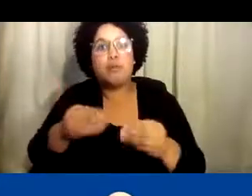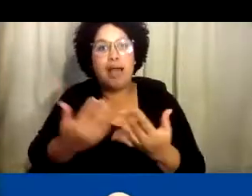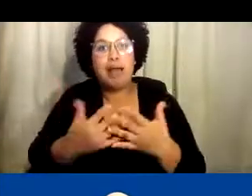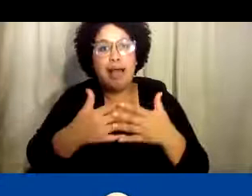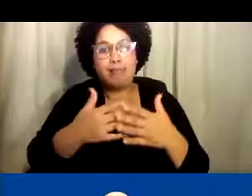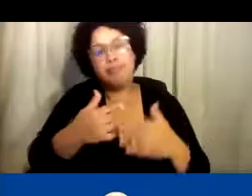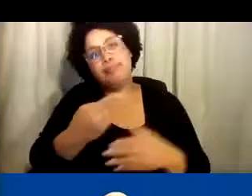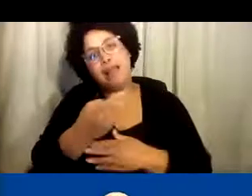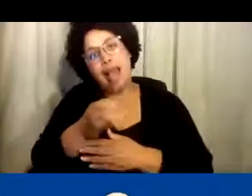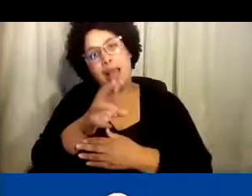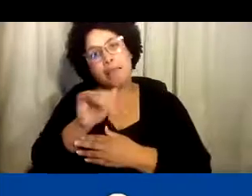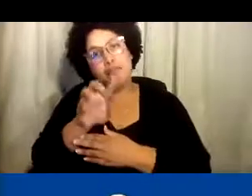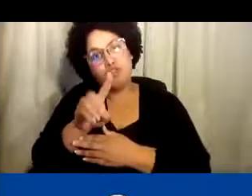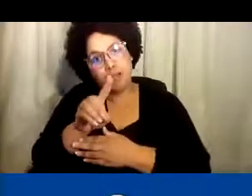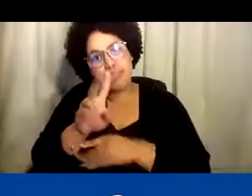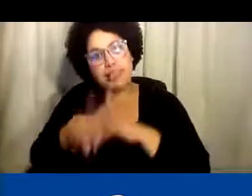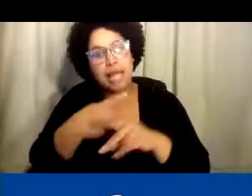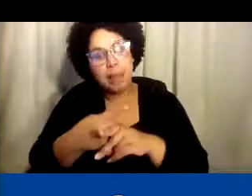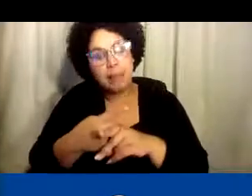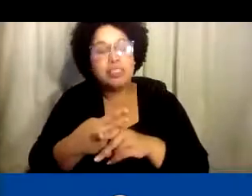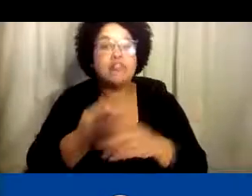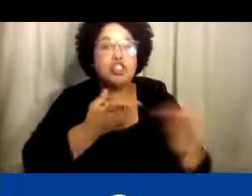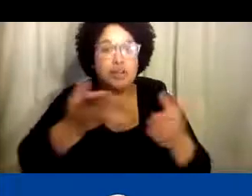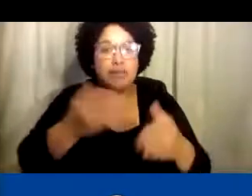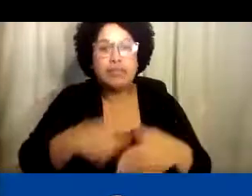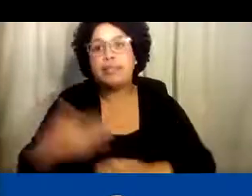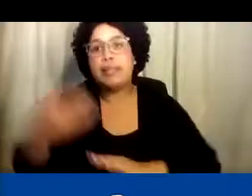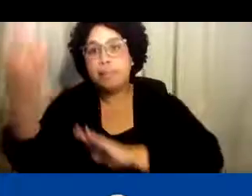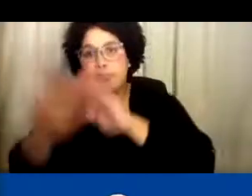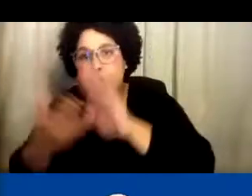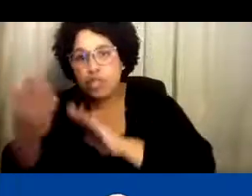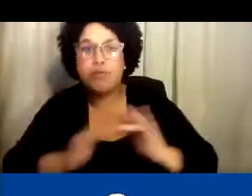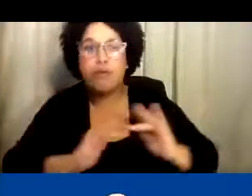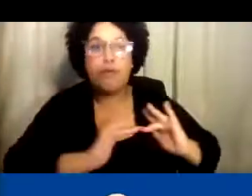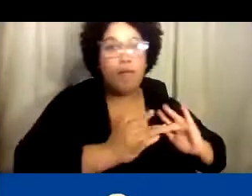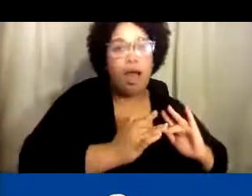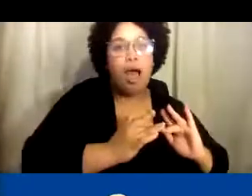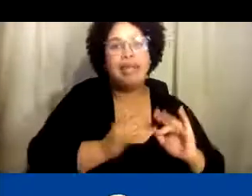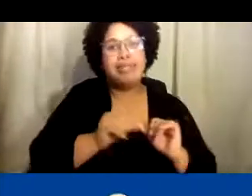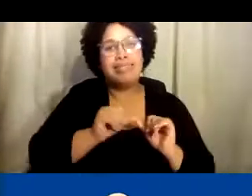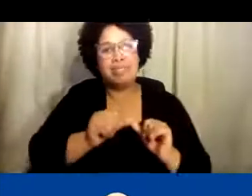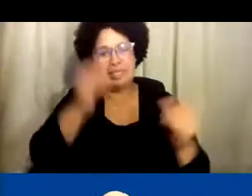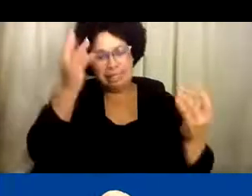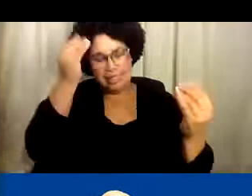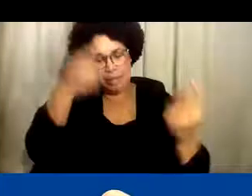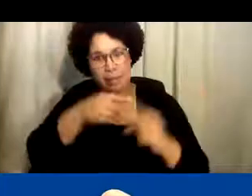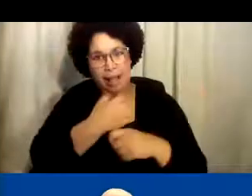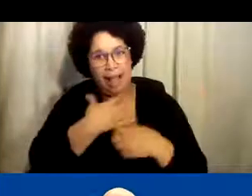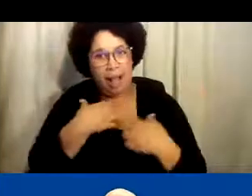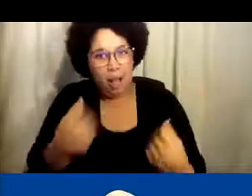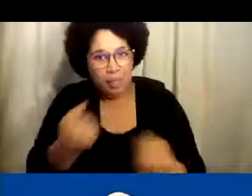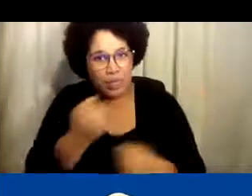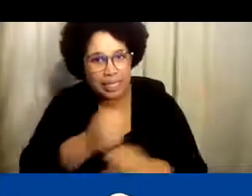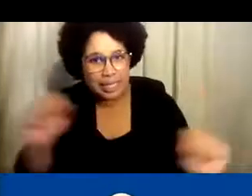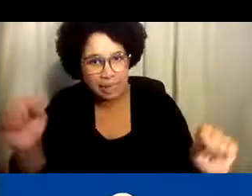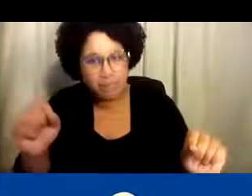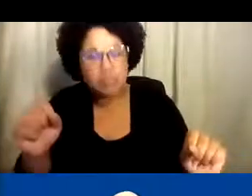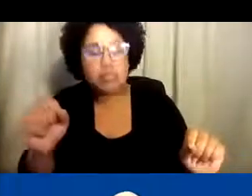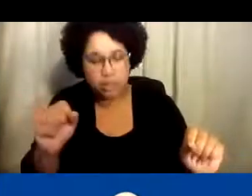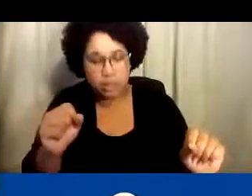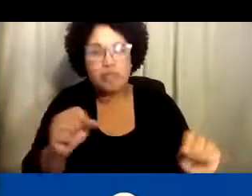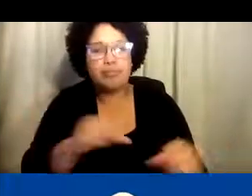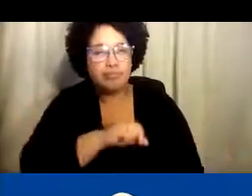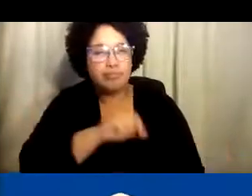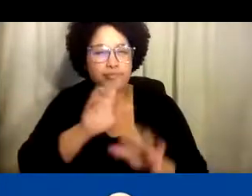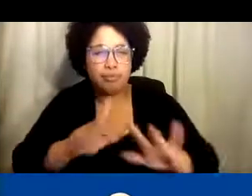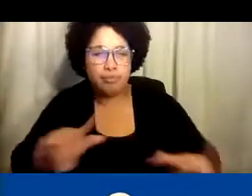para que puedan ofrecer servicios híbridos, un porcentaje de servicios en persona, en cuanto tomen atención